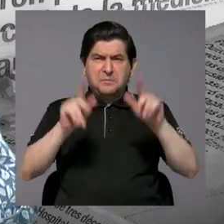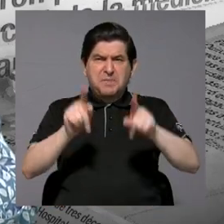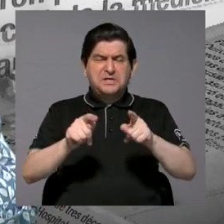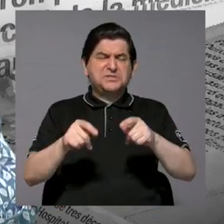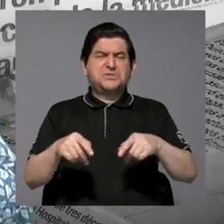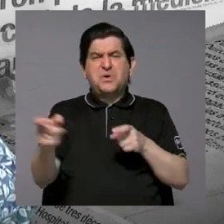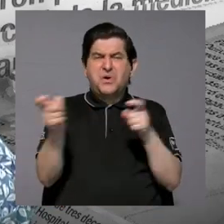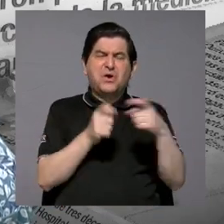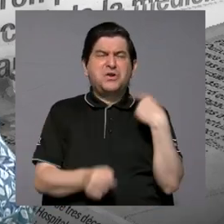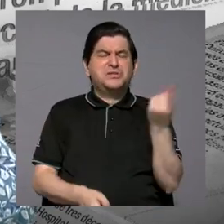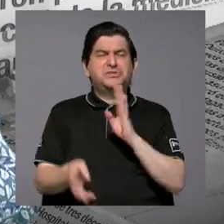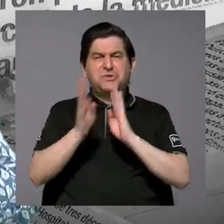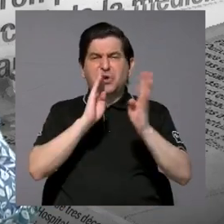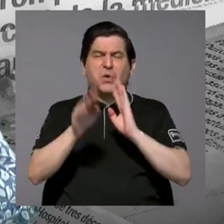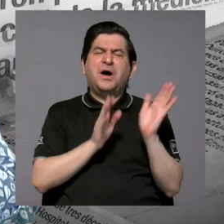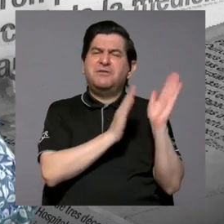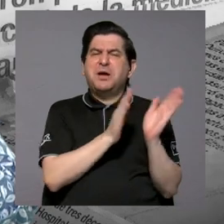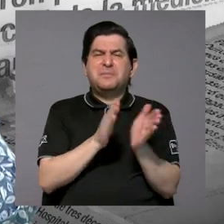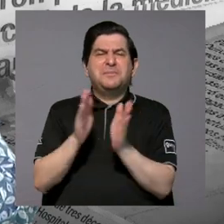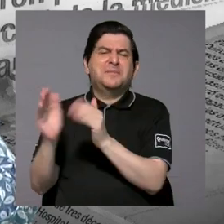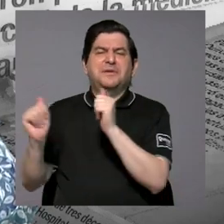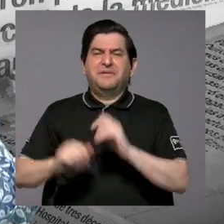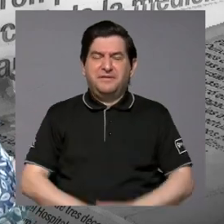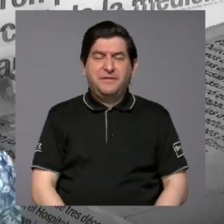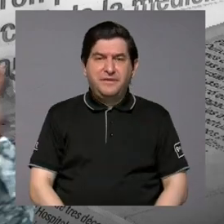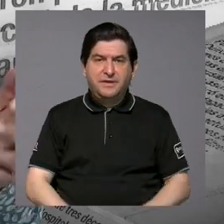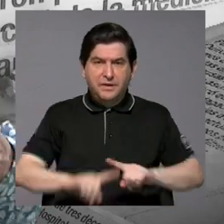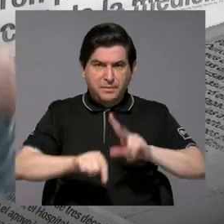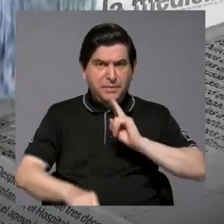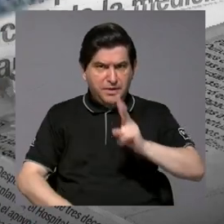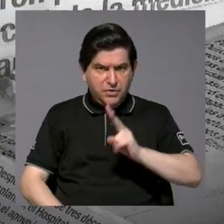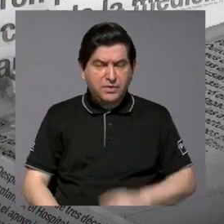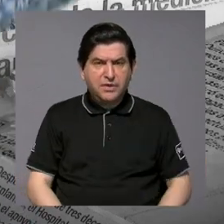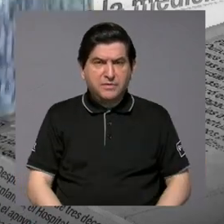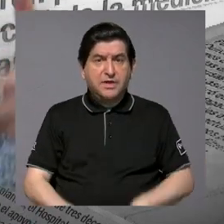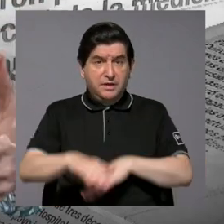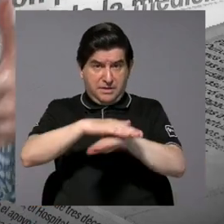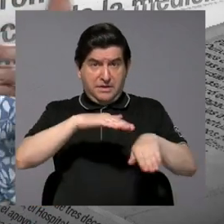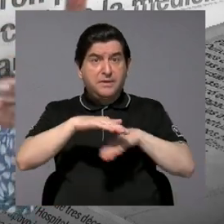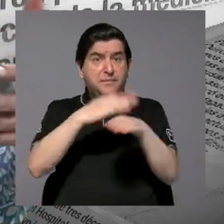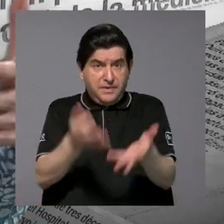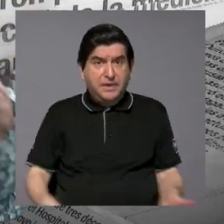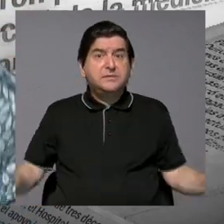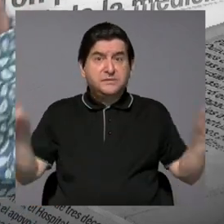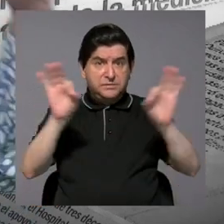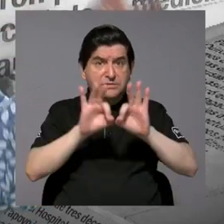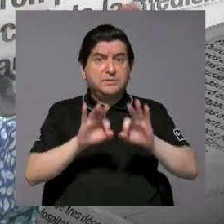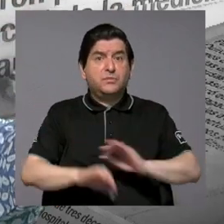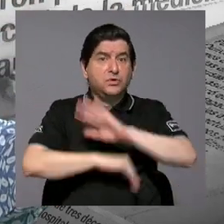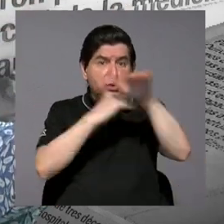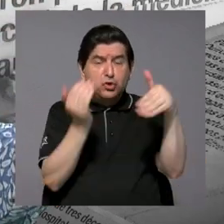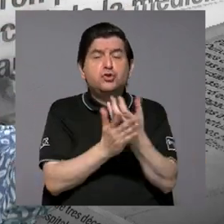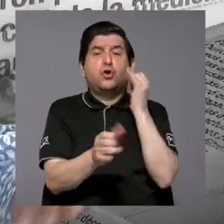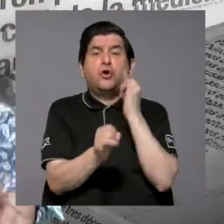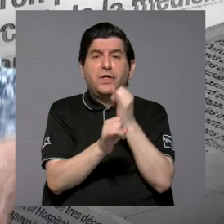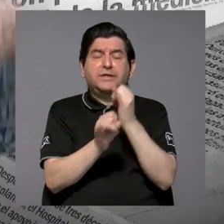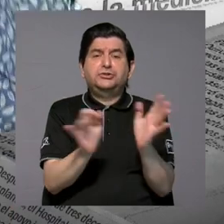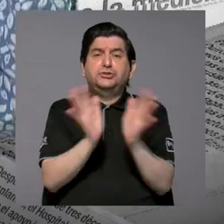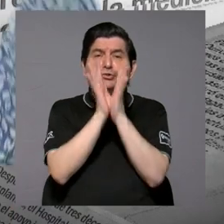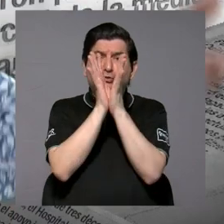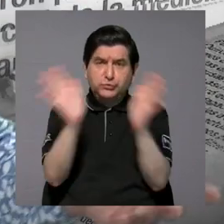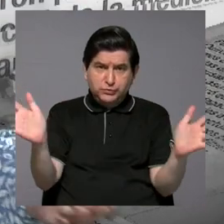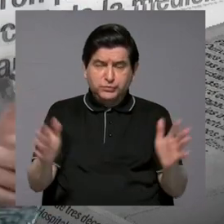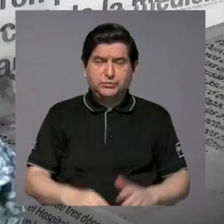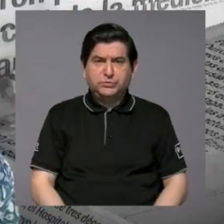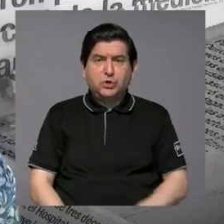administración solamente habla de planificación, pero ¿de verdad es un pilar que tiene que recorrer cualquier institución pública